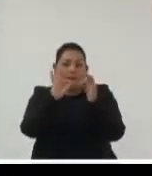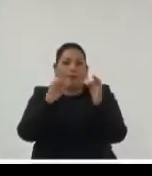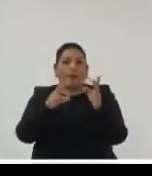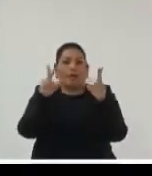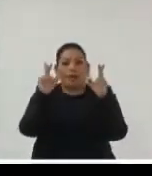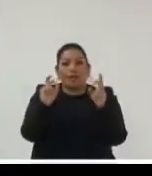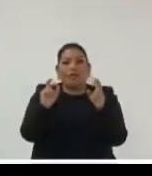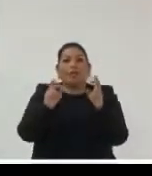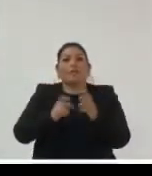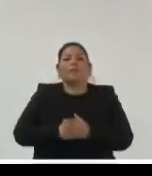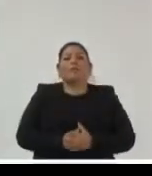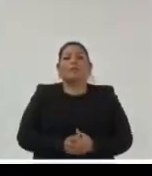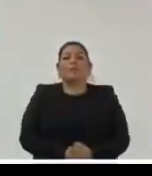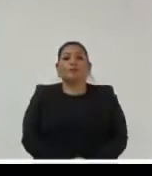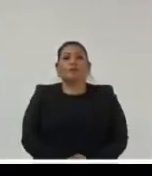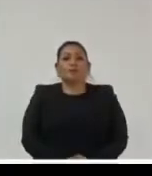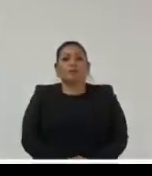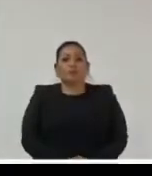para poder